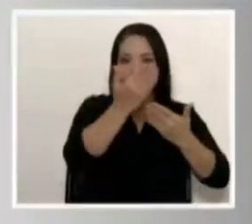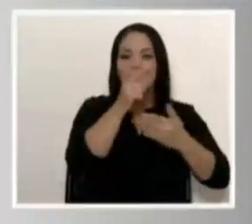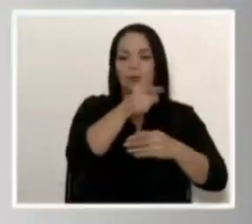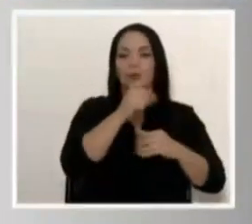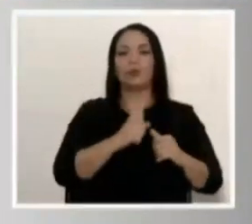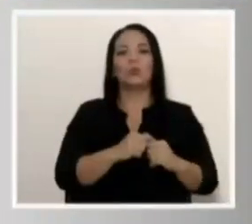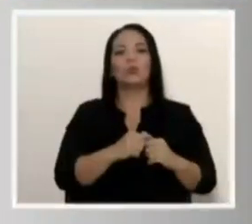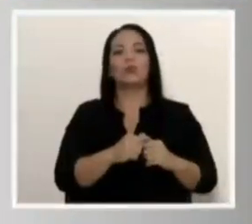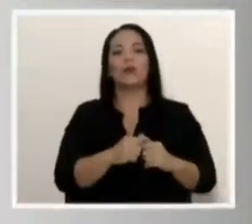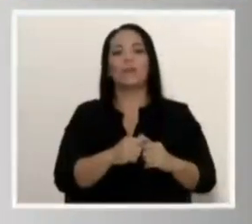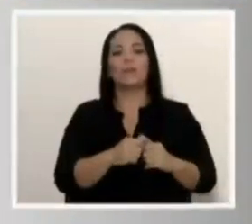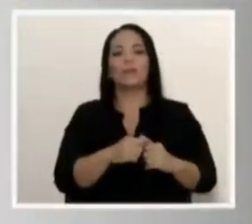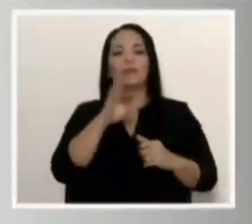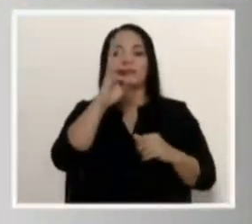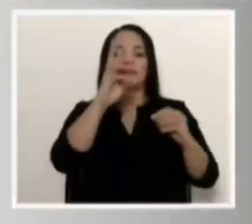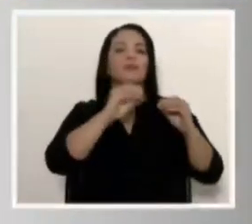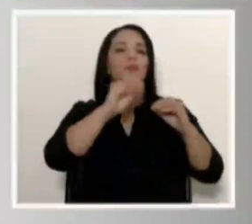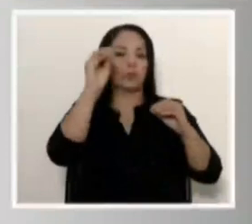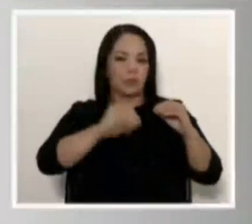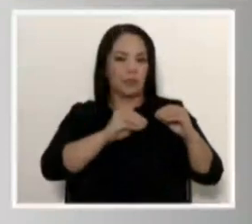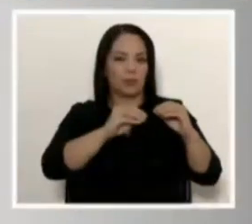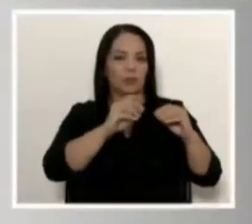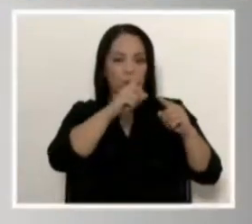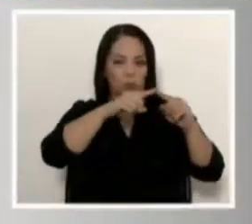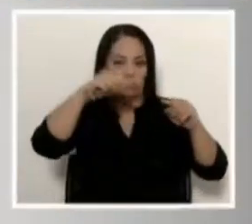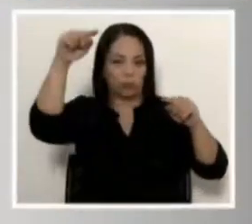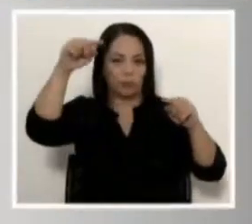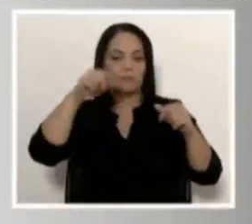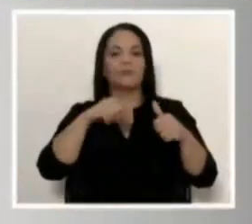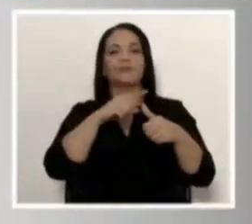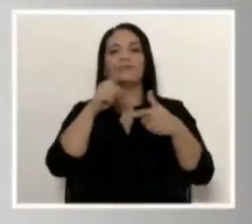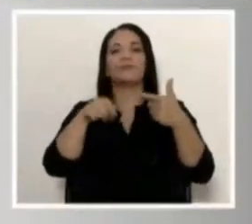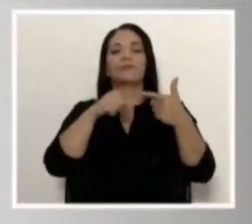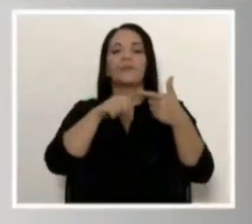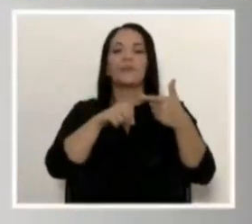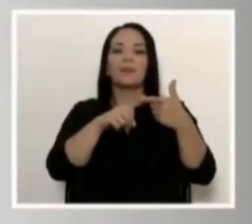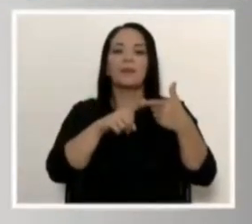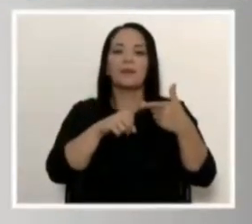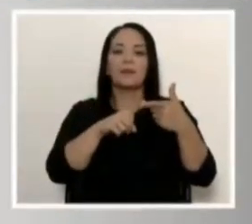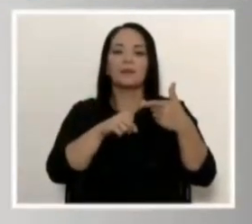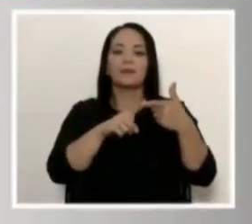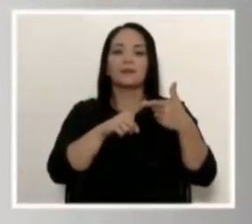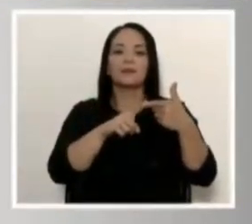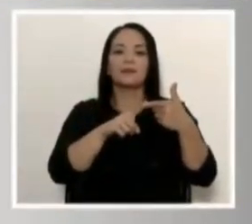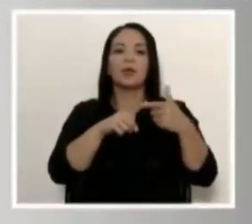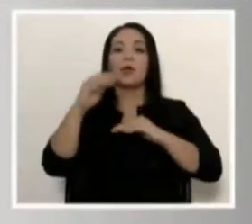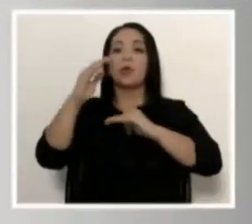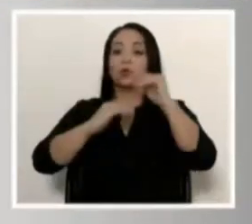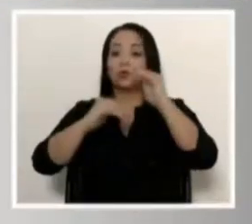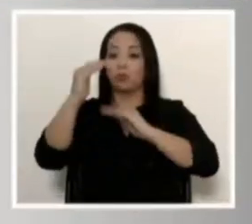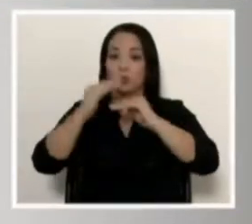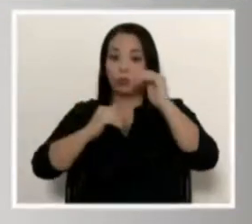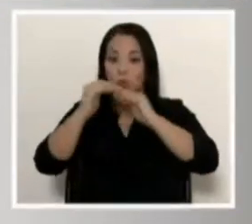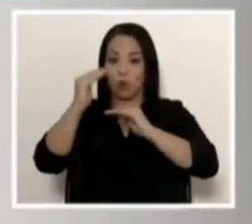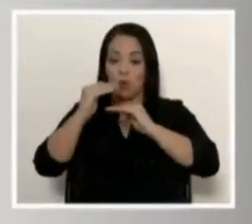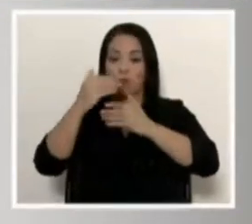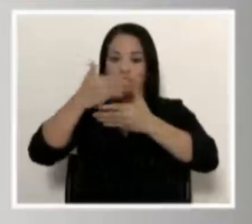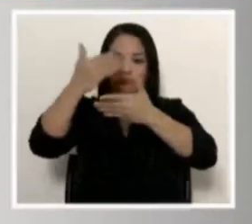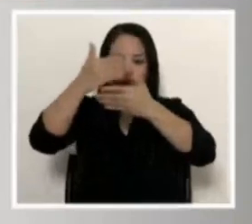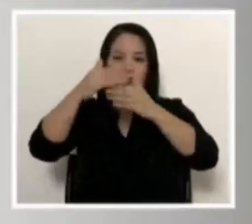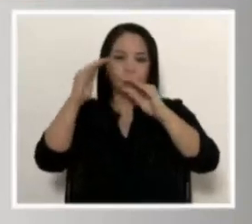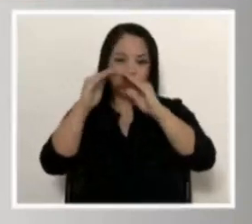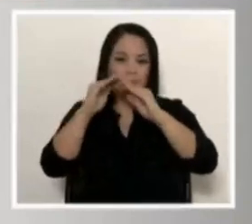ser del orden del 6%. Un crecimiento de la construcción, que va a ser